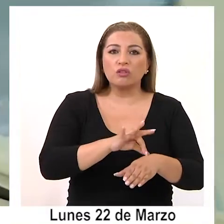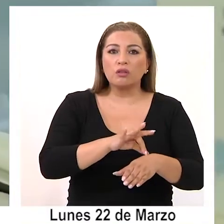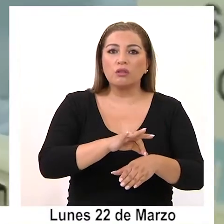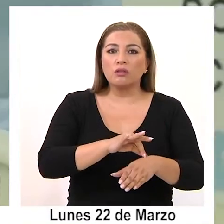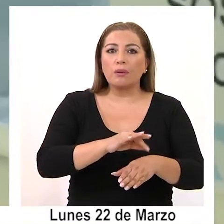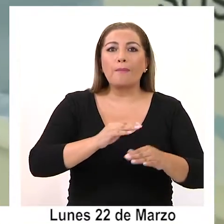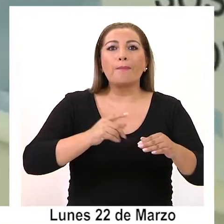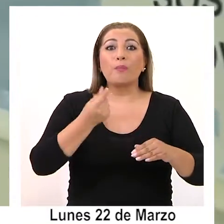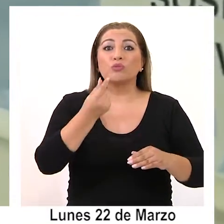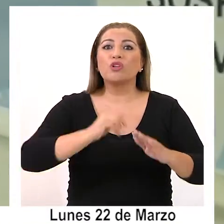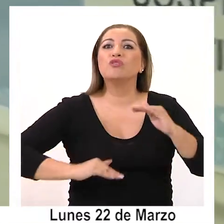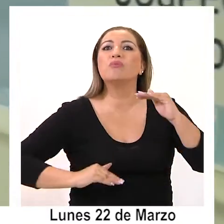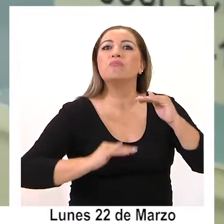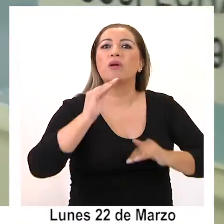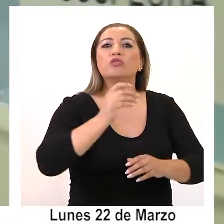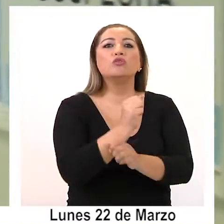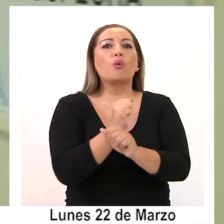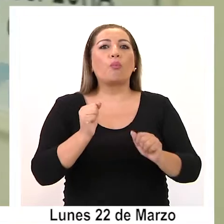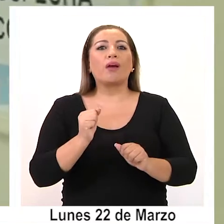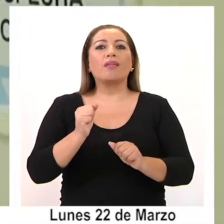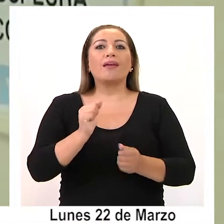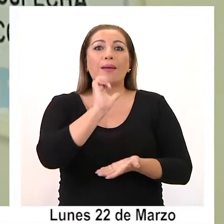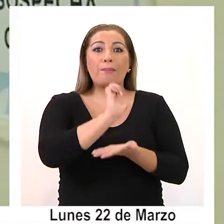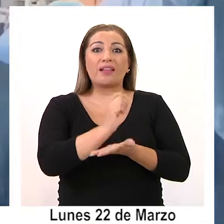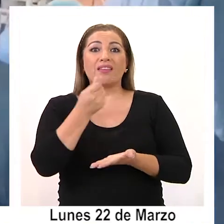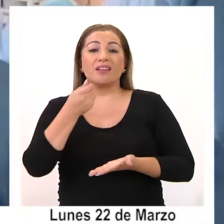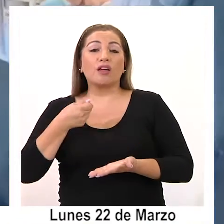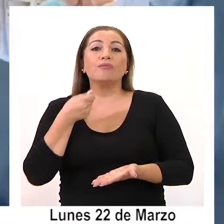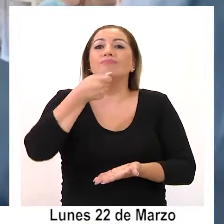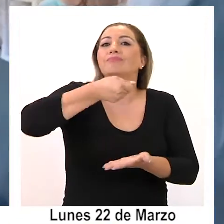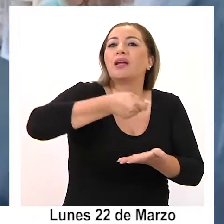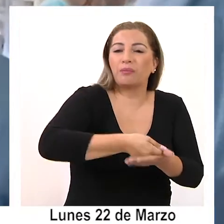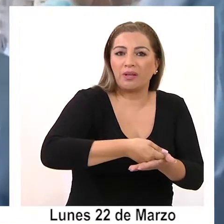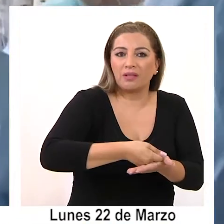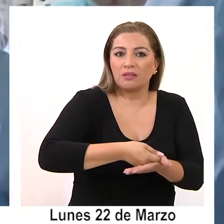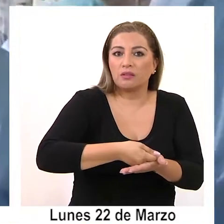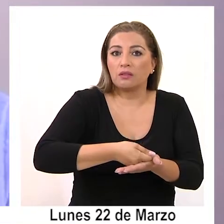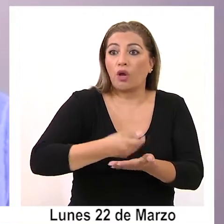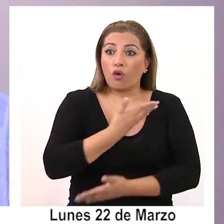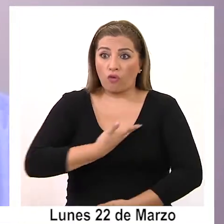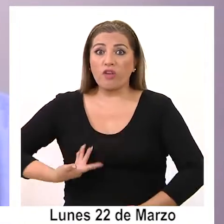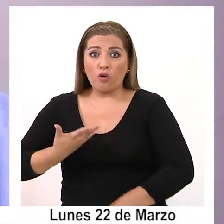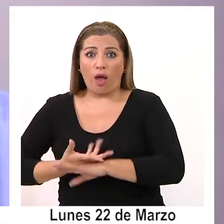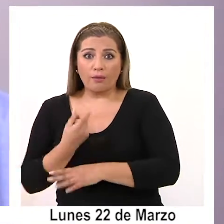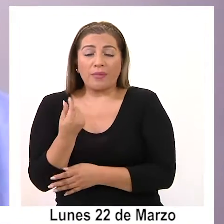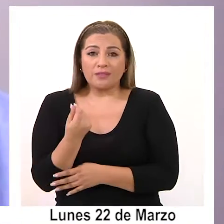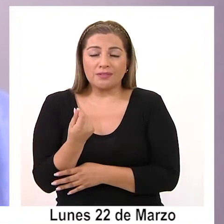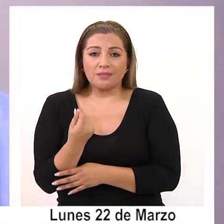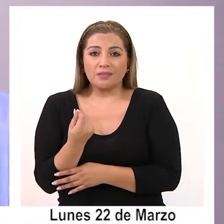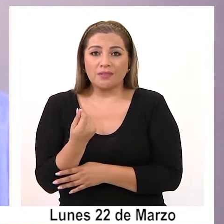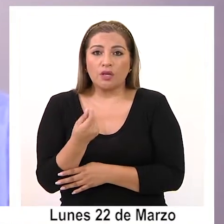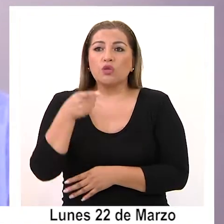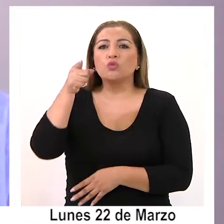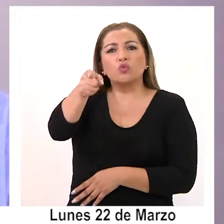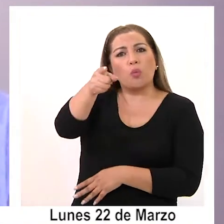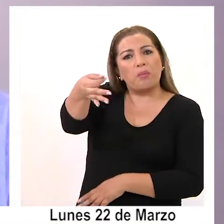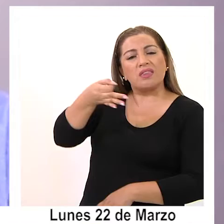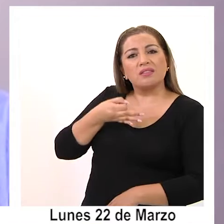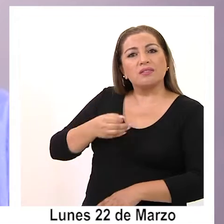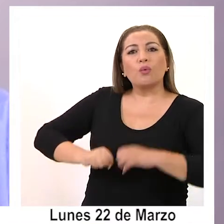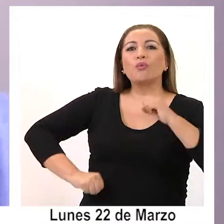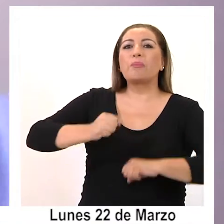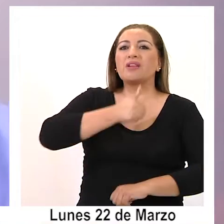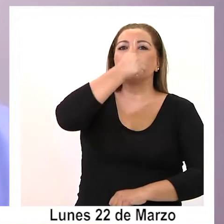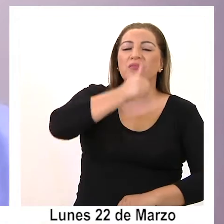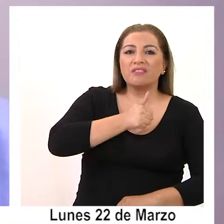están sobre ese parámetro. Entonces no podemos usar dinero del Estado, del gobierno regional, que están disponibles, ¿verdad?, y la disposición de todo. Y por eso tú me hablabas de la empresa privada.